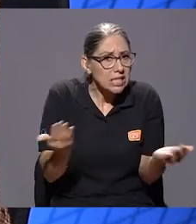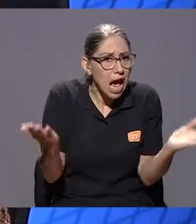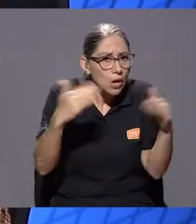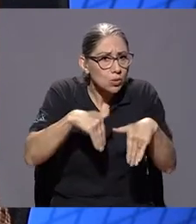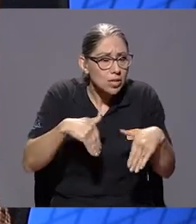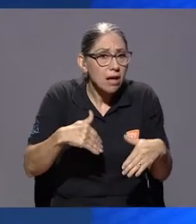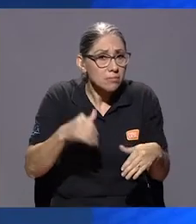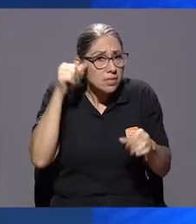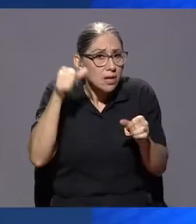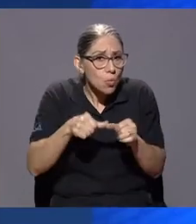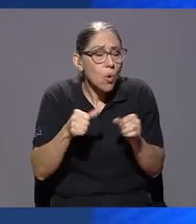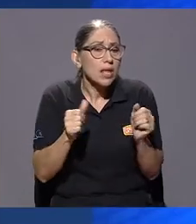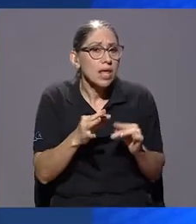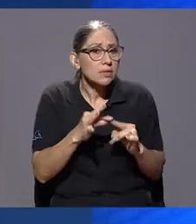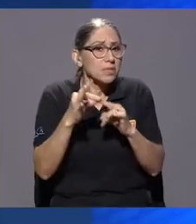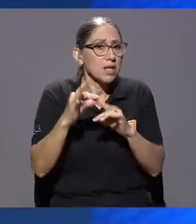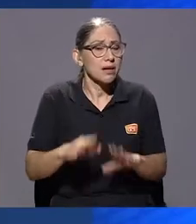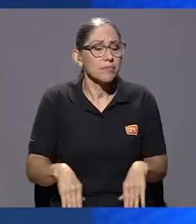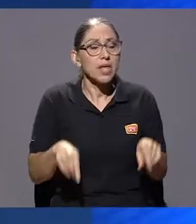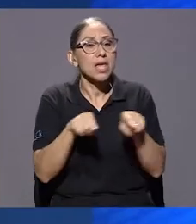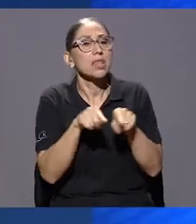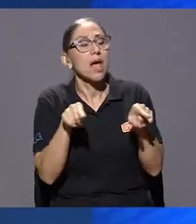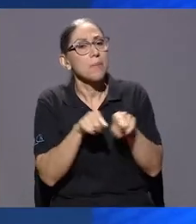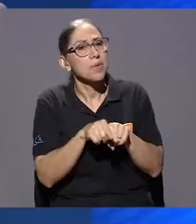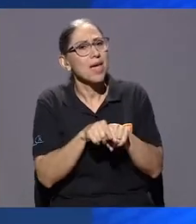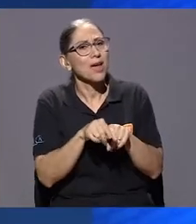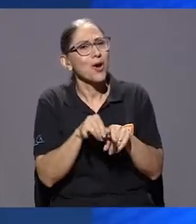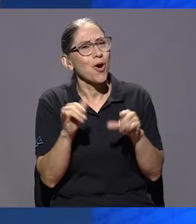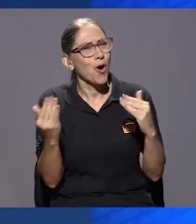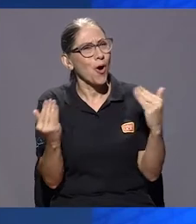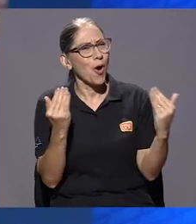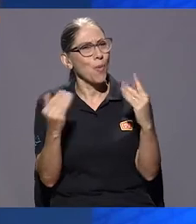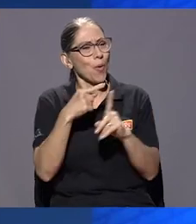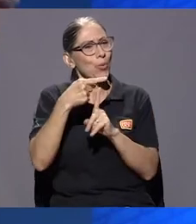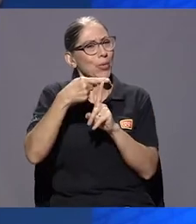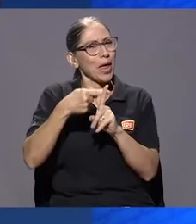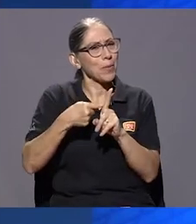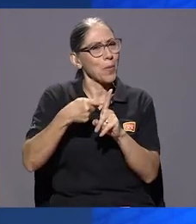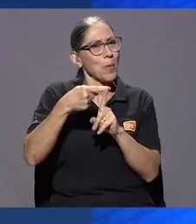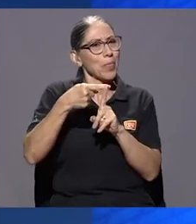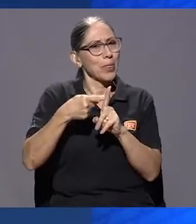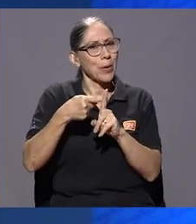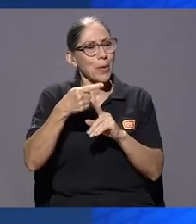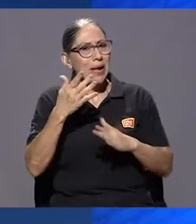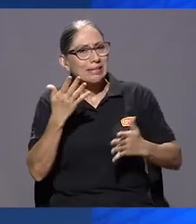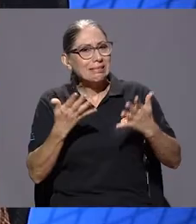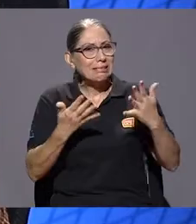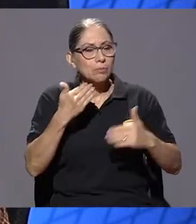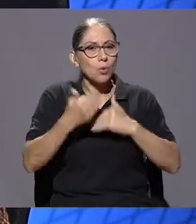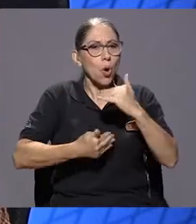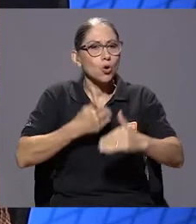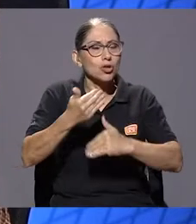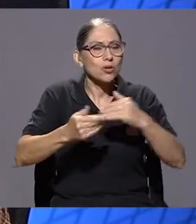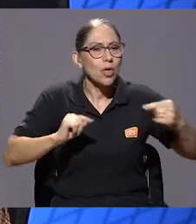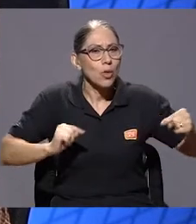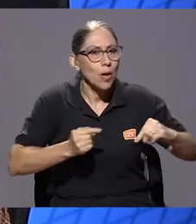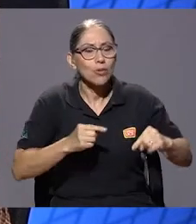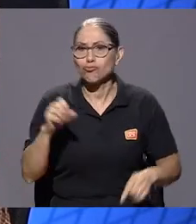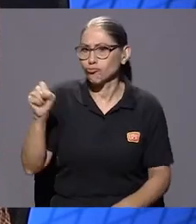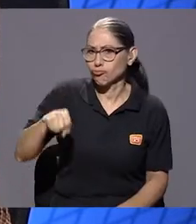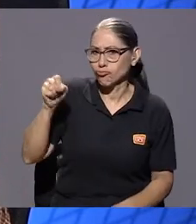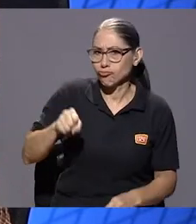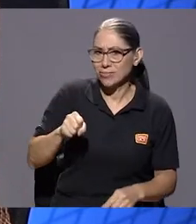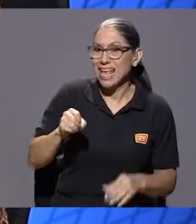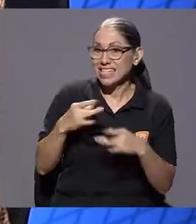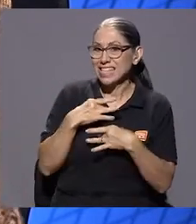yo, podría servir como un termómetro de ese proceso de duelo, ¿verdad? Los recuerdos también es interesante porque,